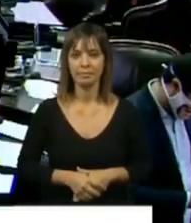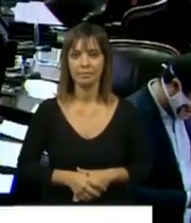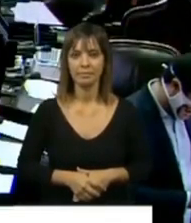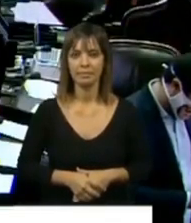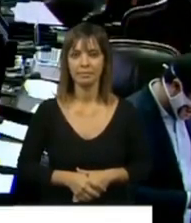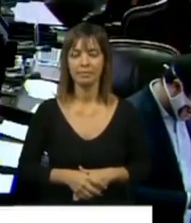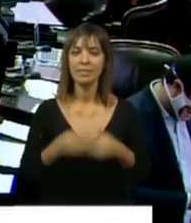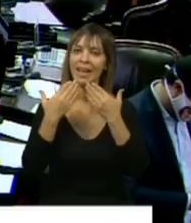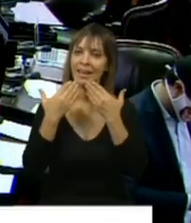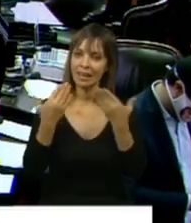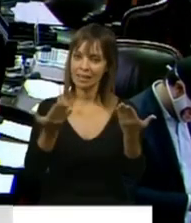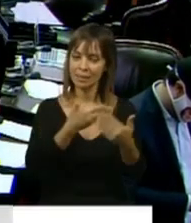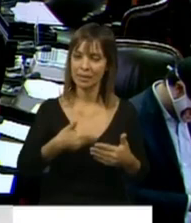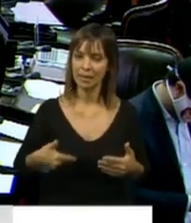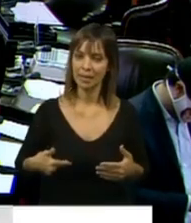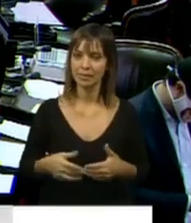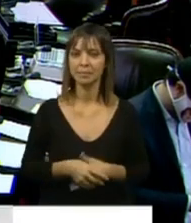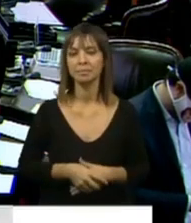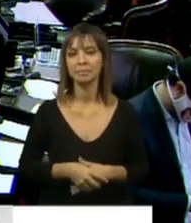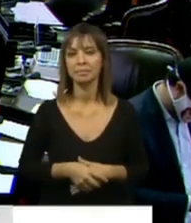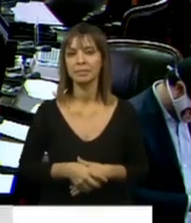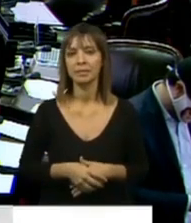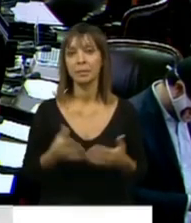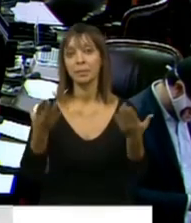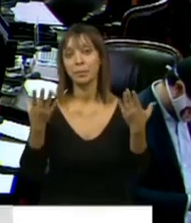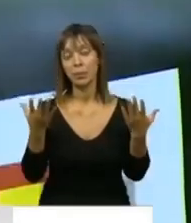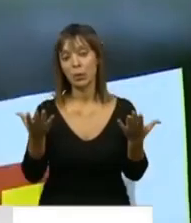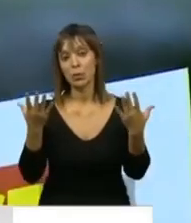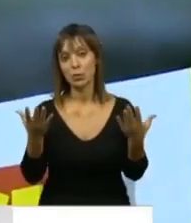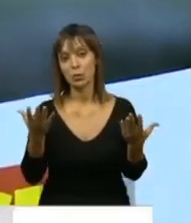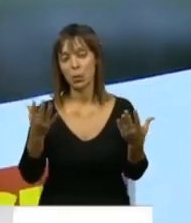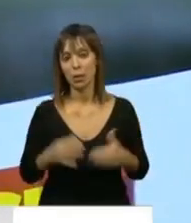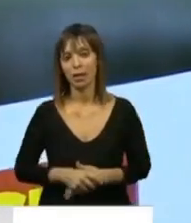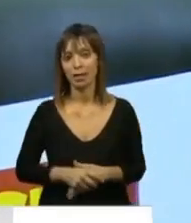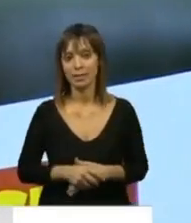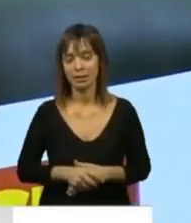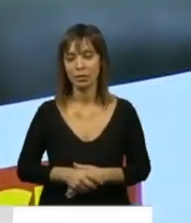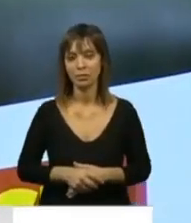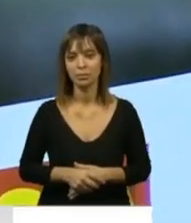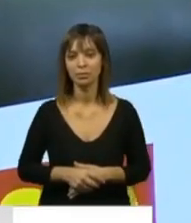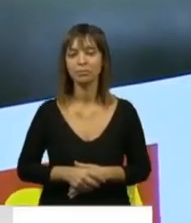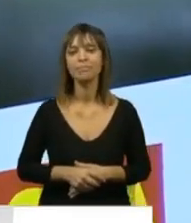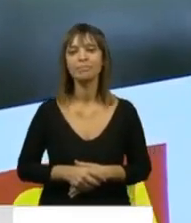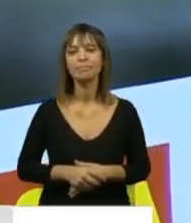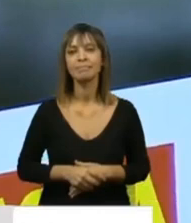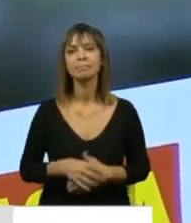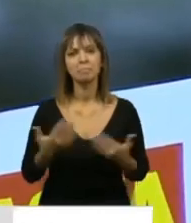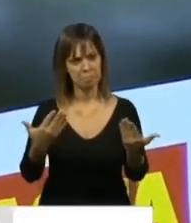Gracias, señor Presidente. Bueno, por supuesto, ¿cómo no vamos a acompañar